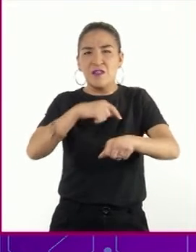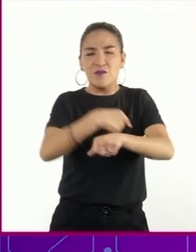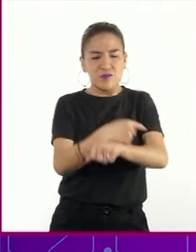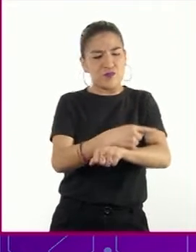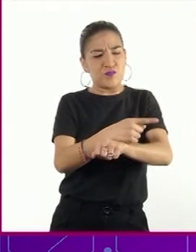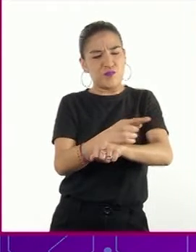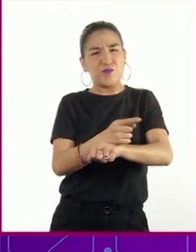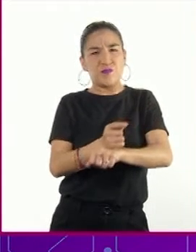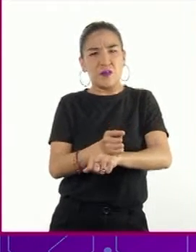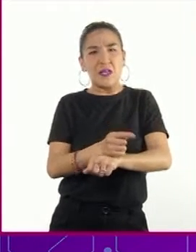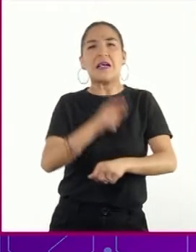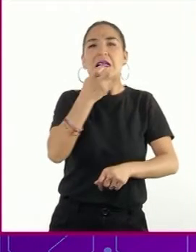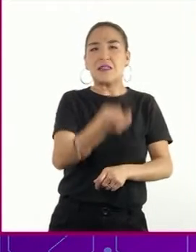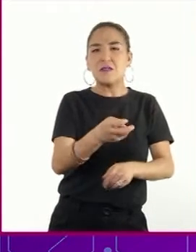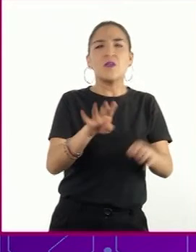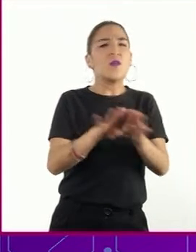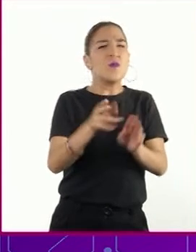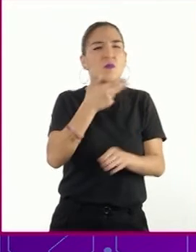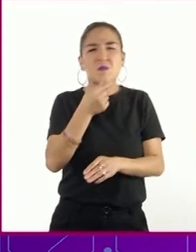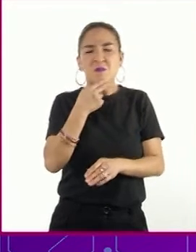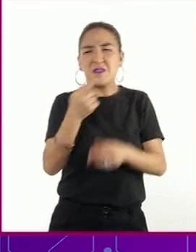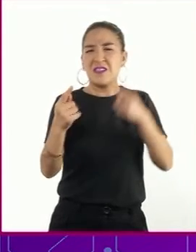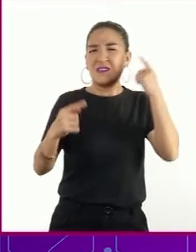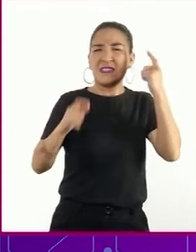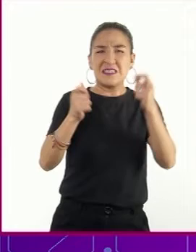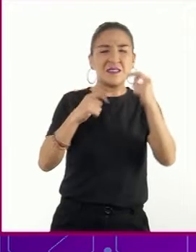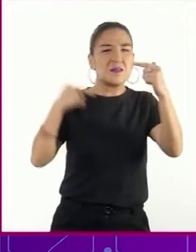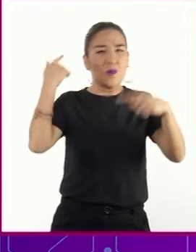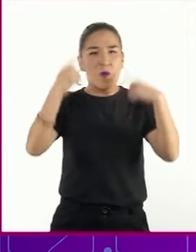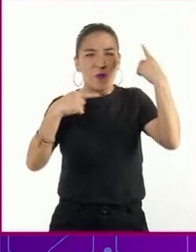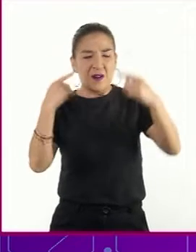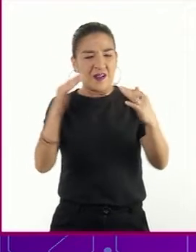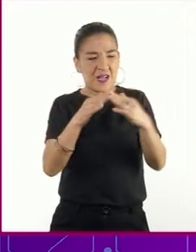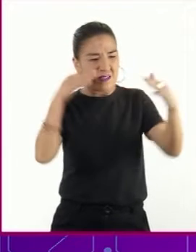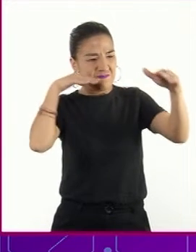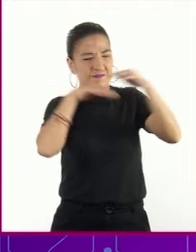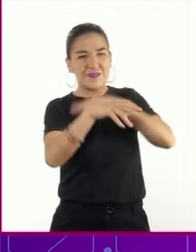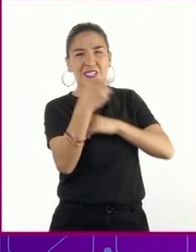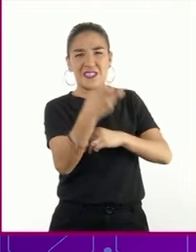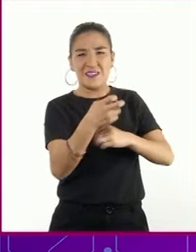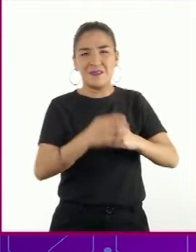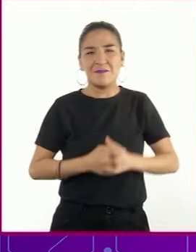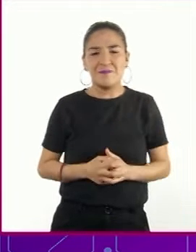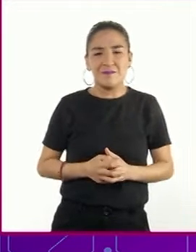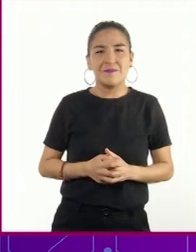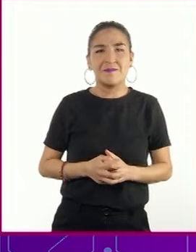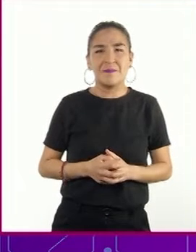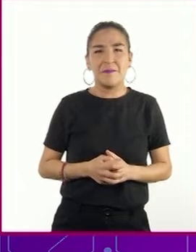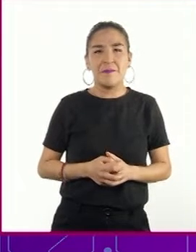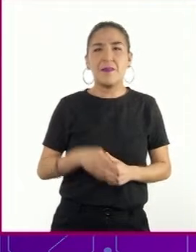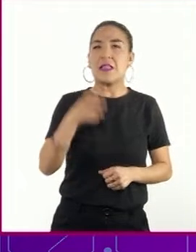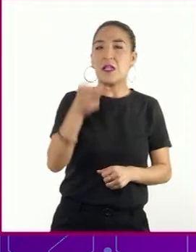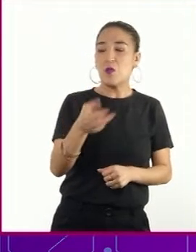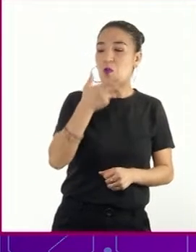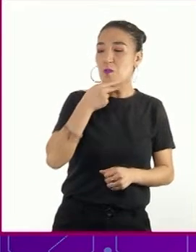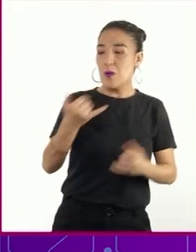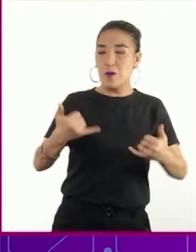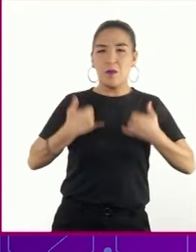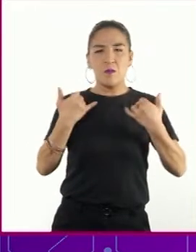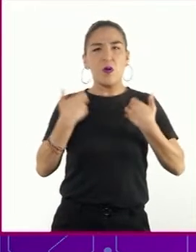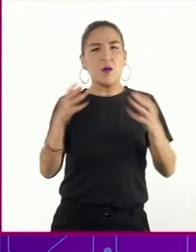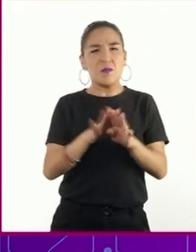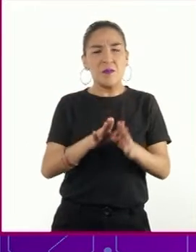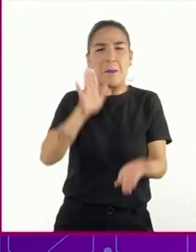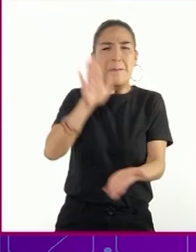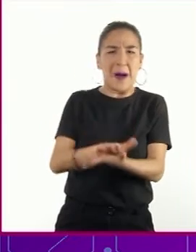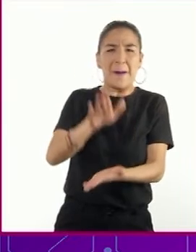la hora del hombre atareado que está en la casa de los locos. Este es un muchacho que golpetea el